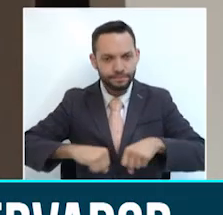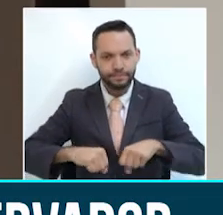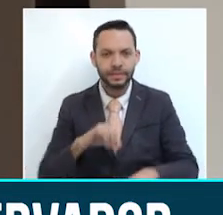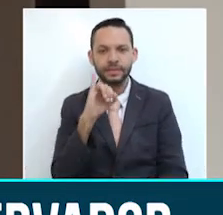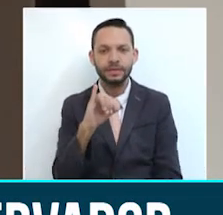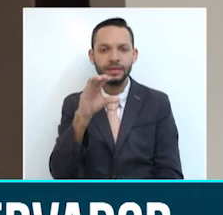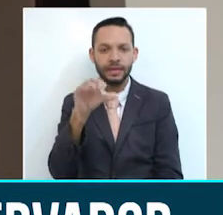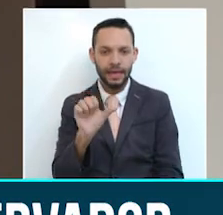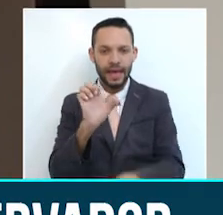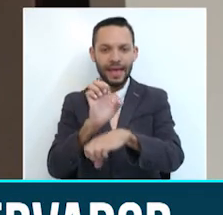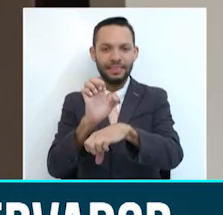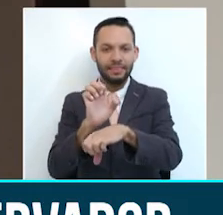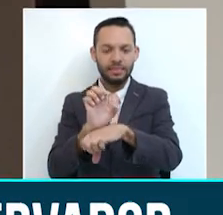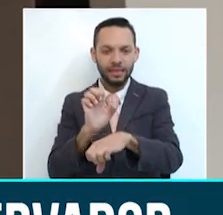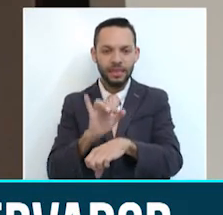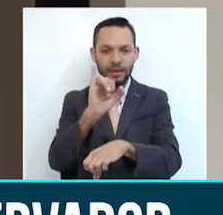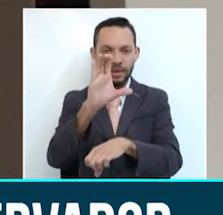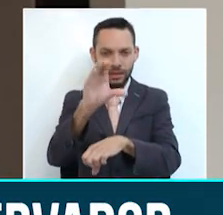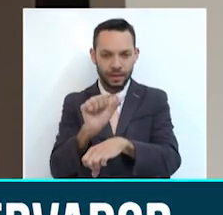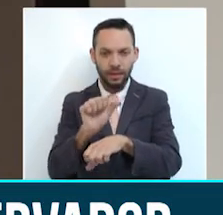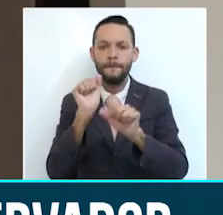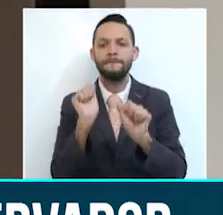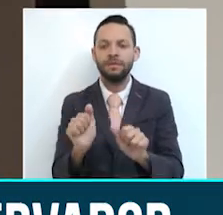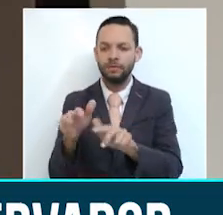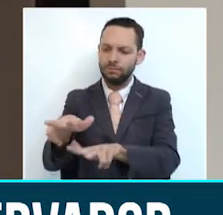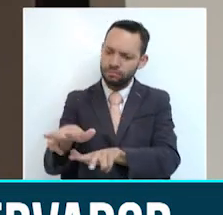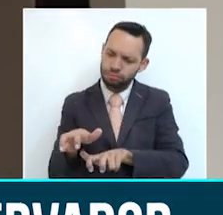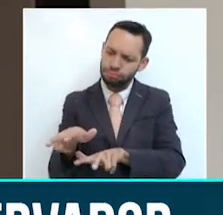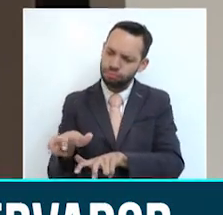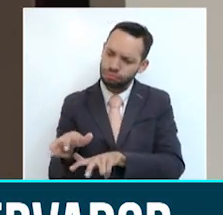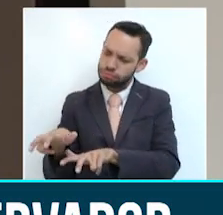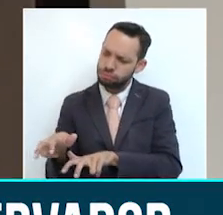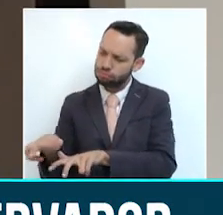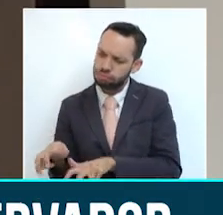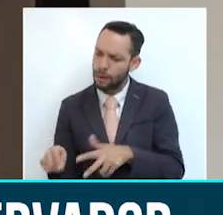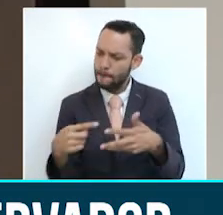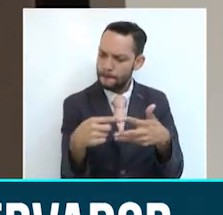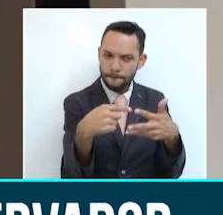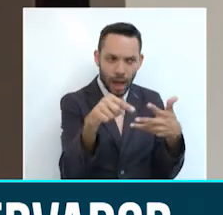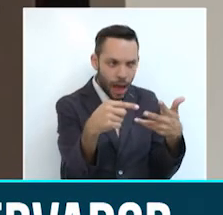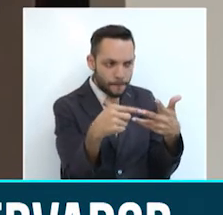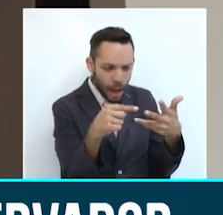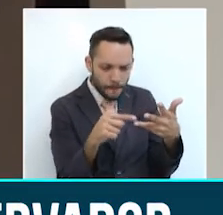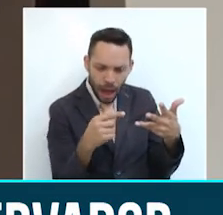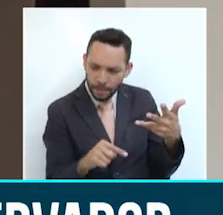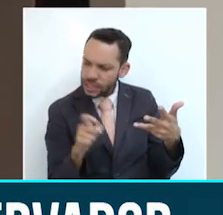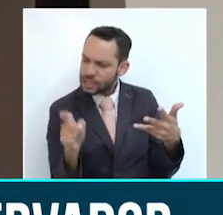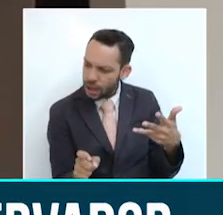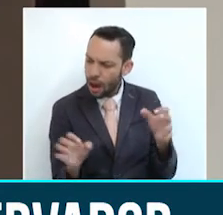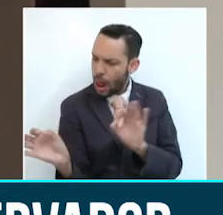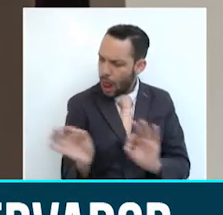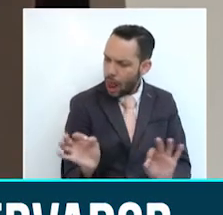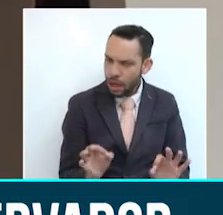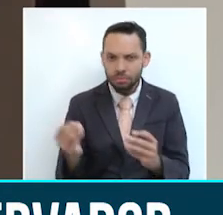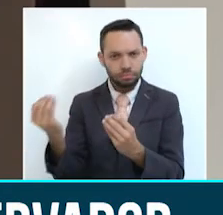para que de esa manera los productores tengan los protocolos que les permiten prepararse frente a